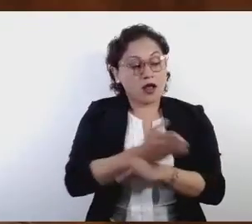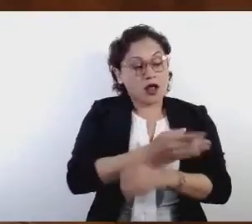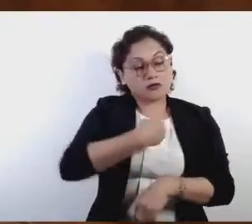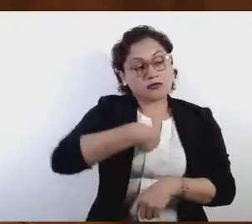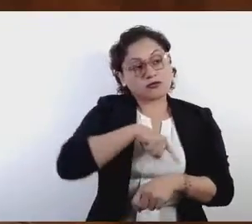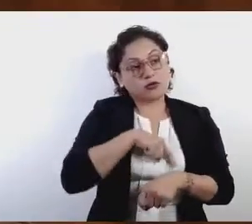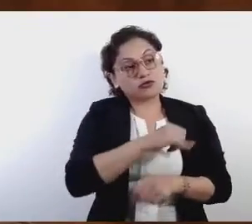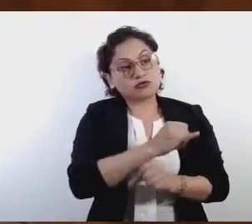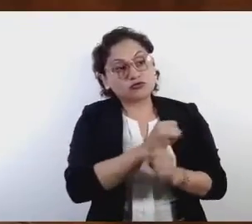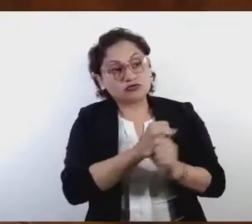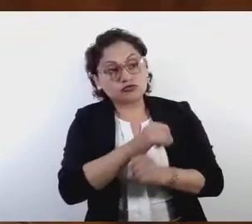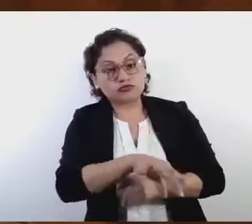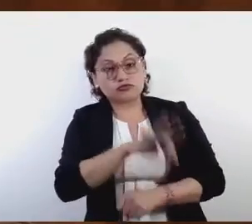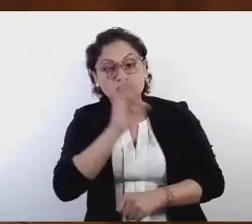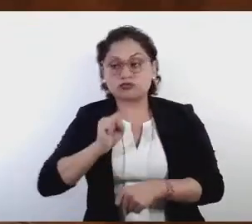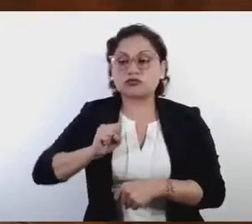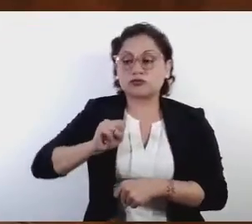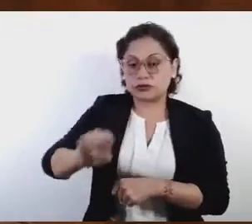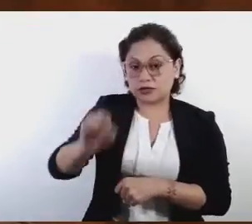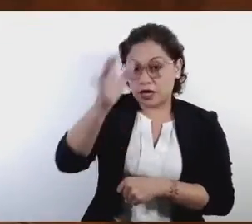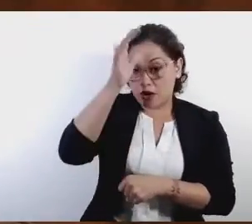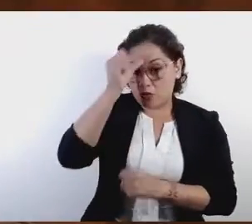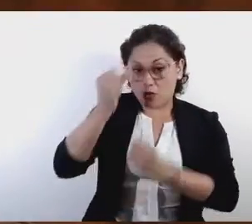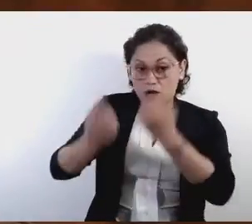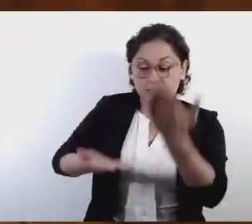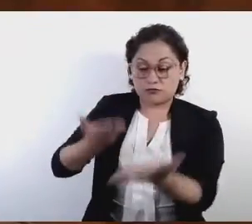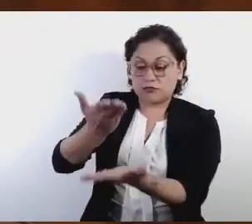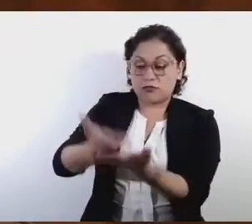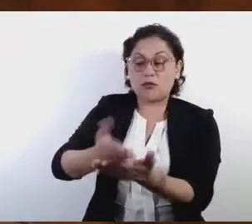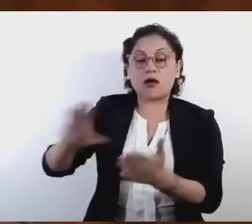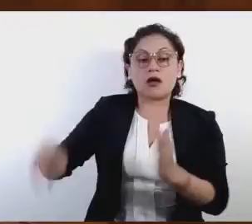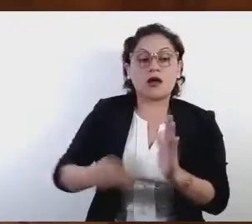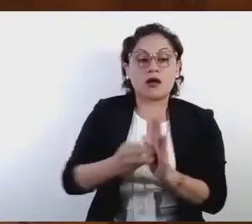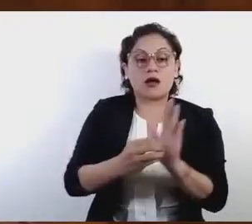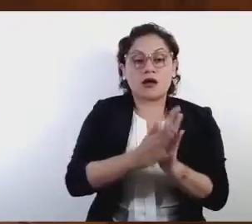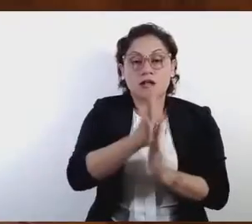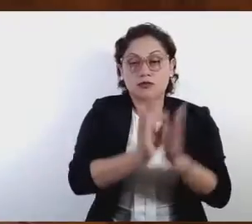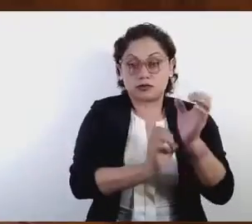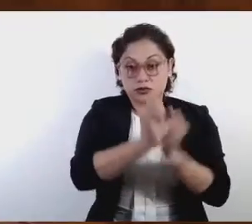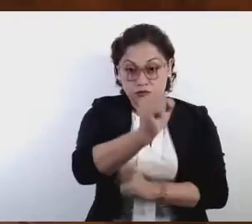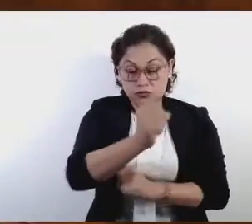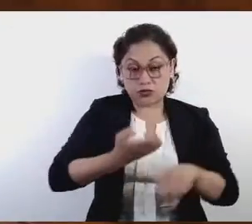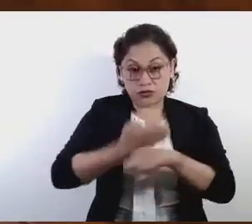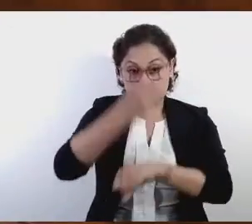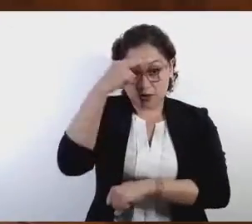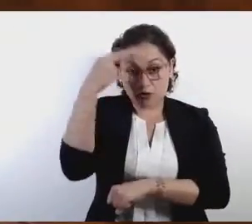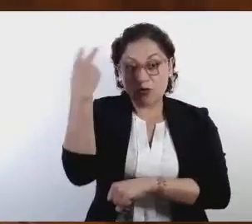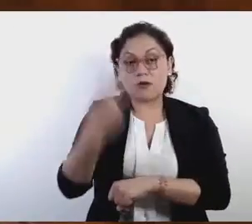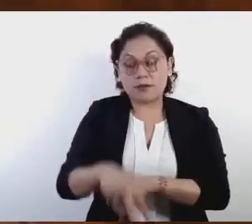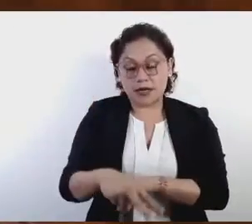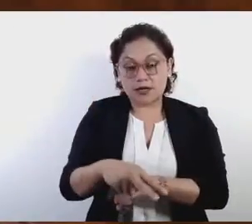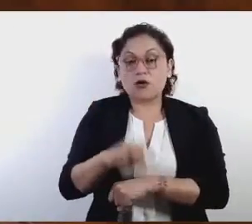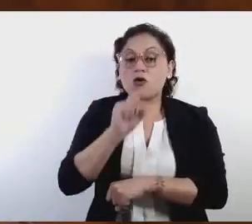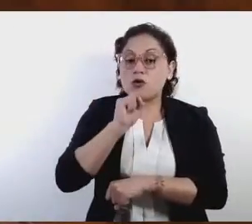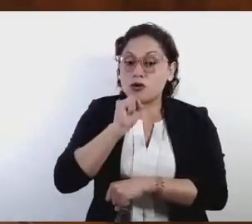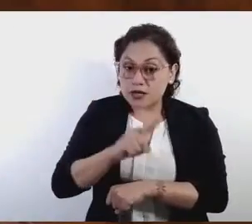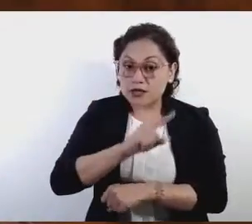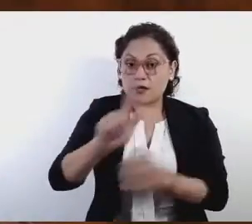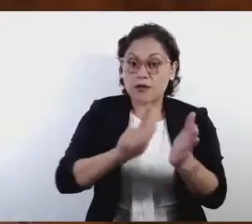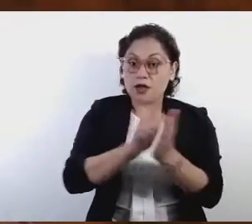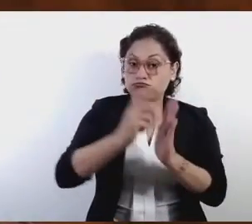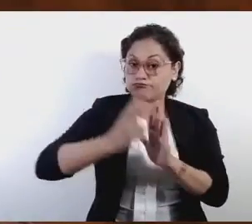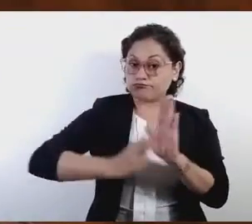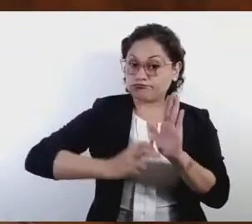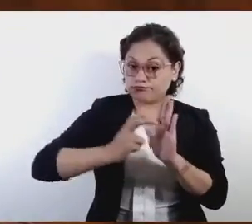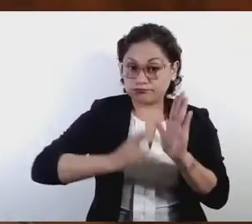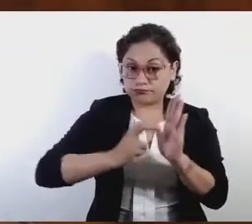aprobarse la iniciativa de decreto que adiciona la Constitución Política del Estado Libre y Soberano de México y que propone la reforma y la adición de la Ley